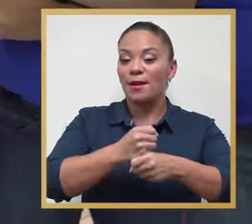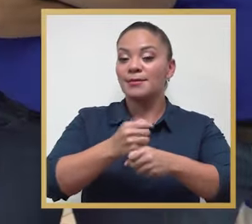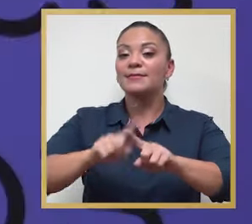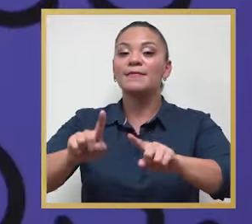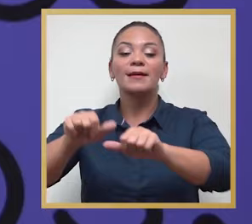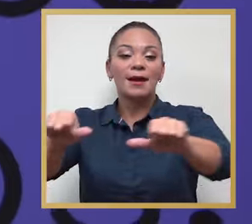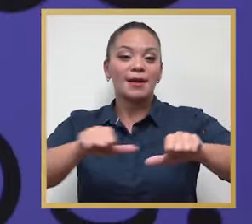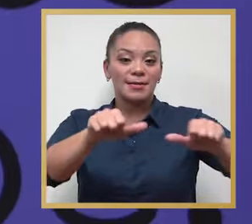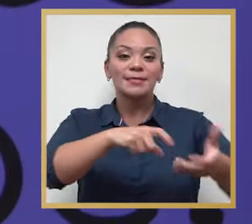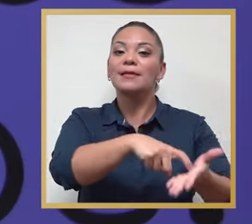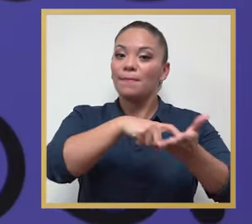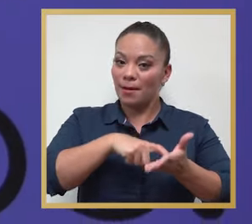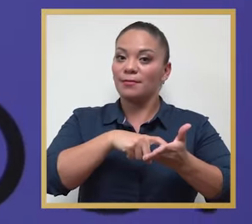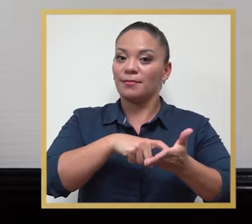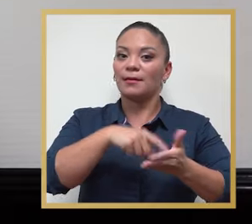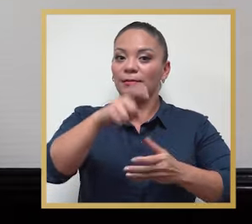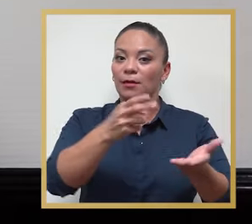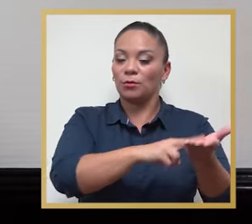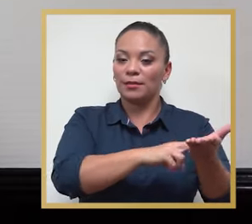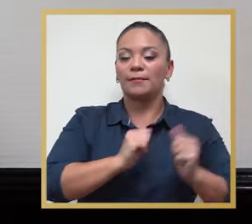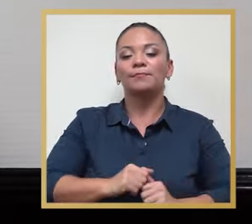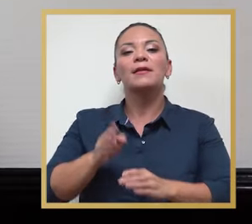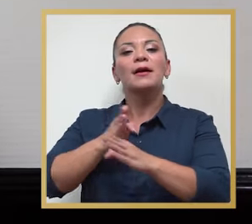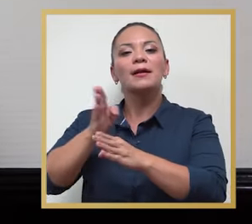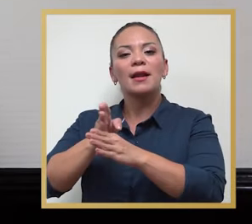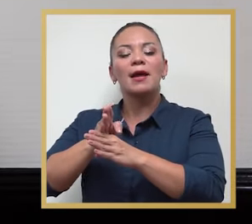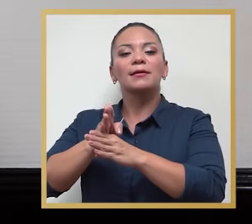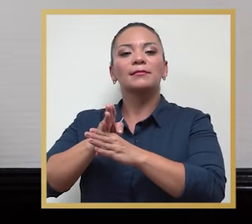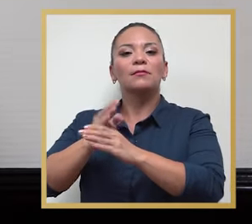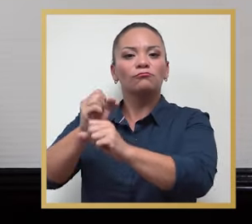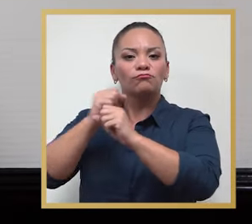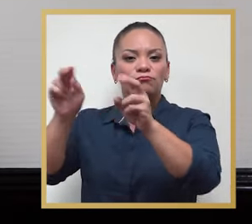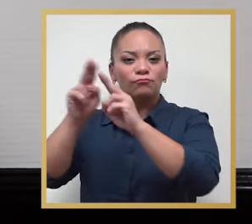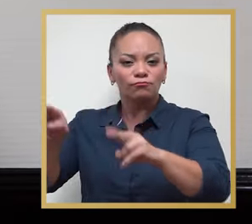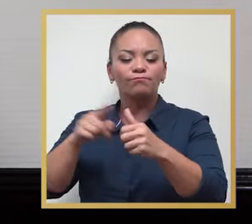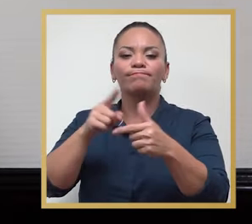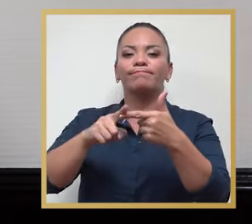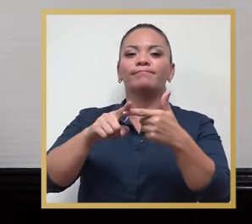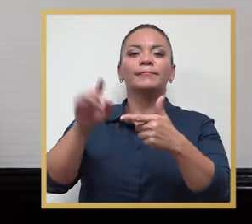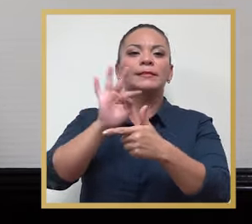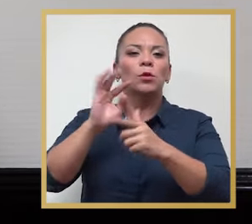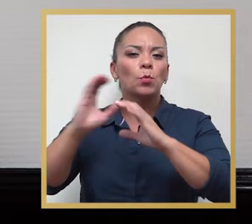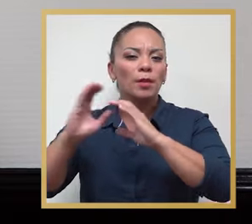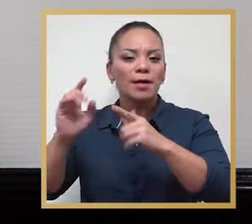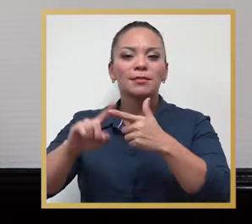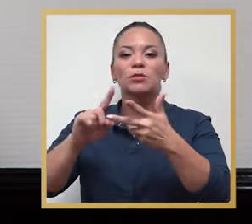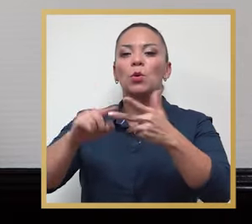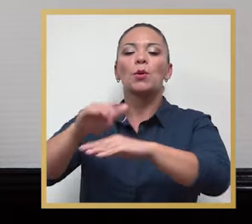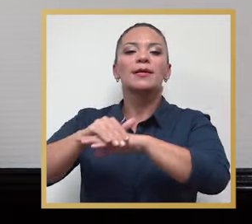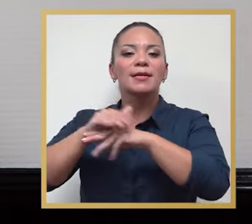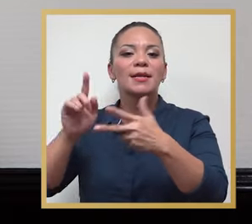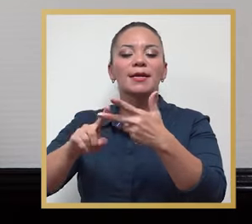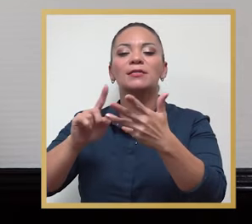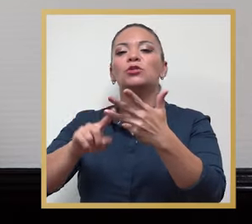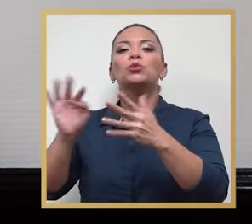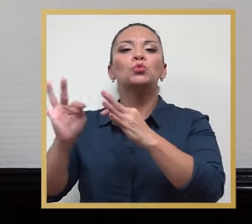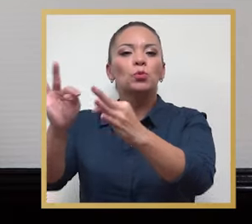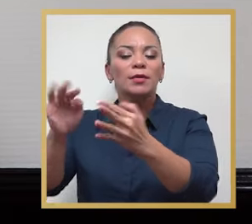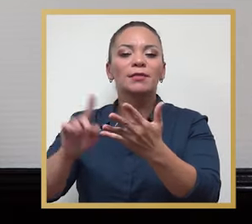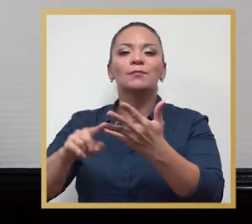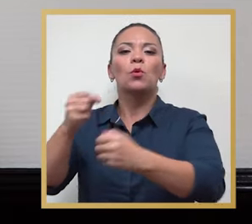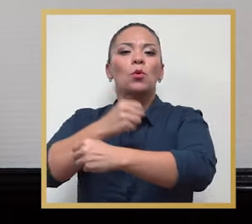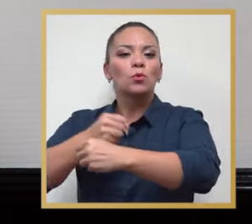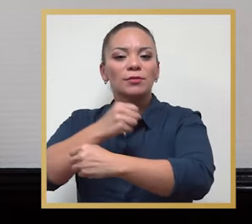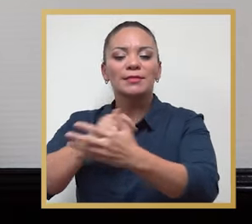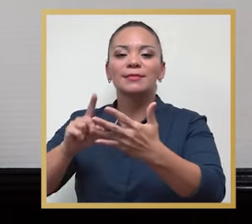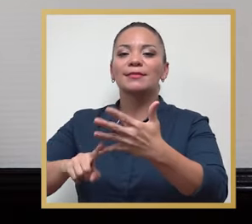laborales en áreas de alta demanda del mercado. Carreras en ciberseguridad, en tecnologías de información y comunicación, en inglés, turismo, cocina, servicio al